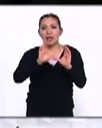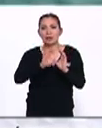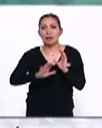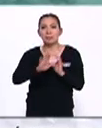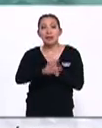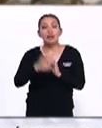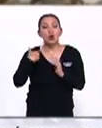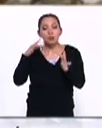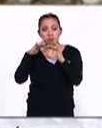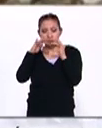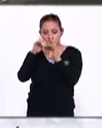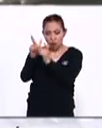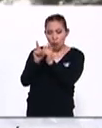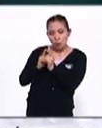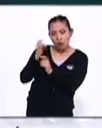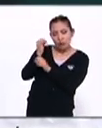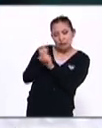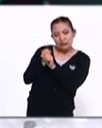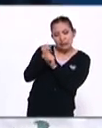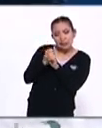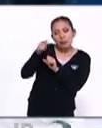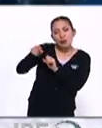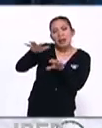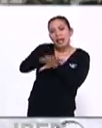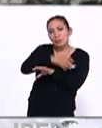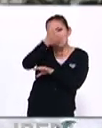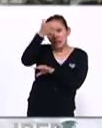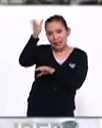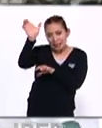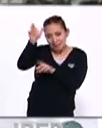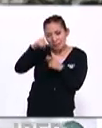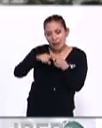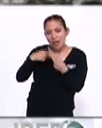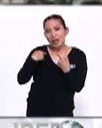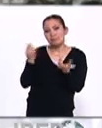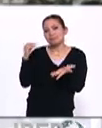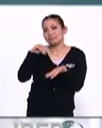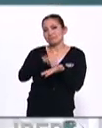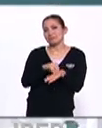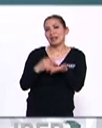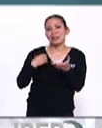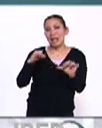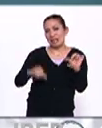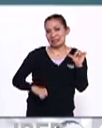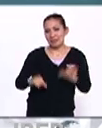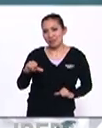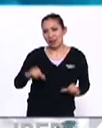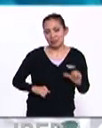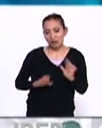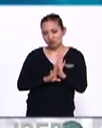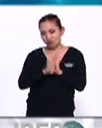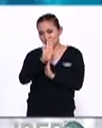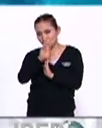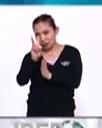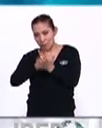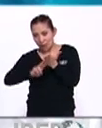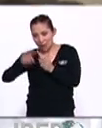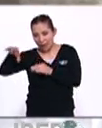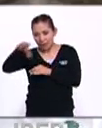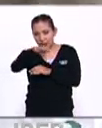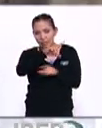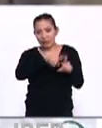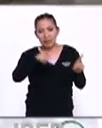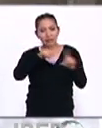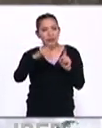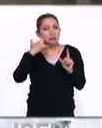mediante una red de investigación científica sobre el cambio climático, la implementación de acciones hacia un crecimiento verde y